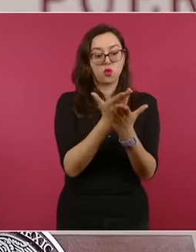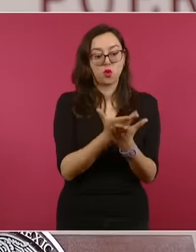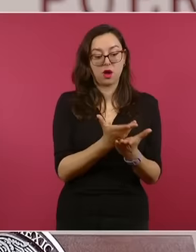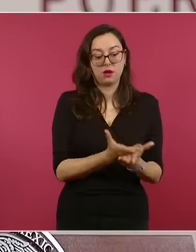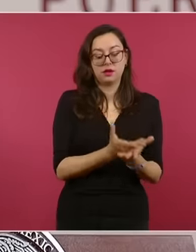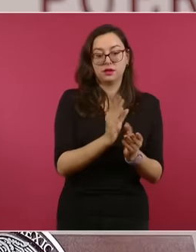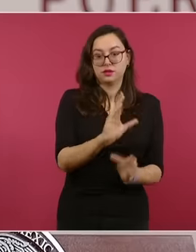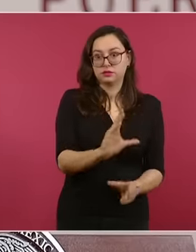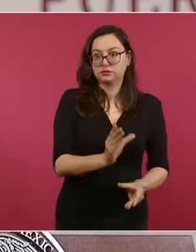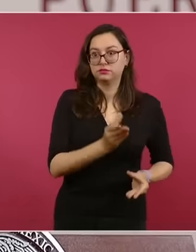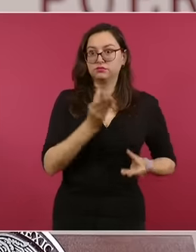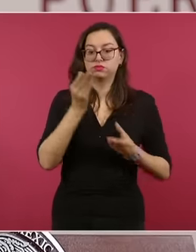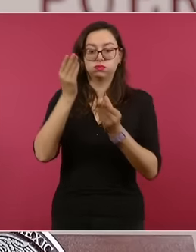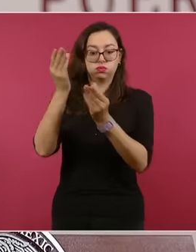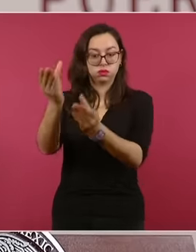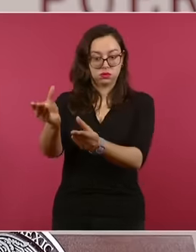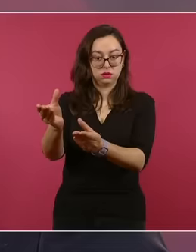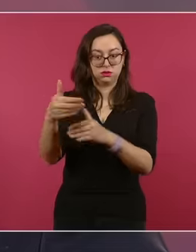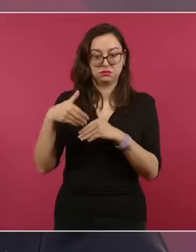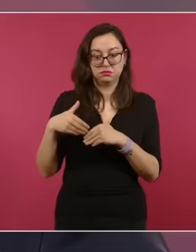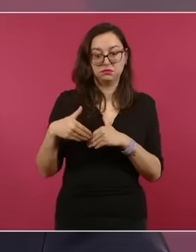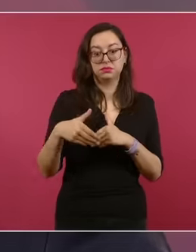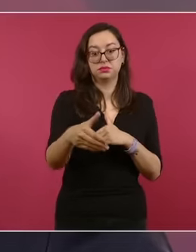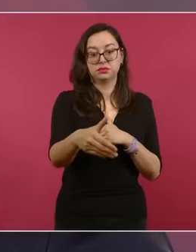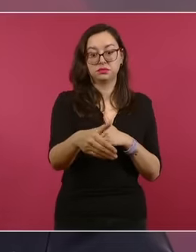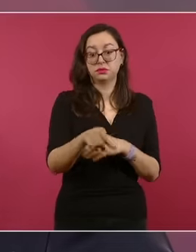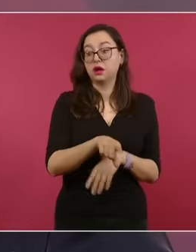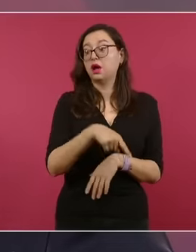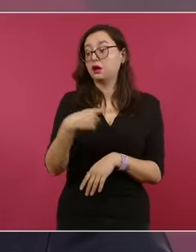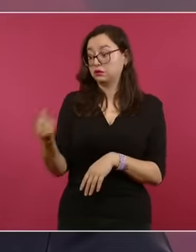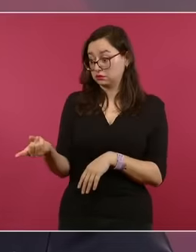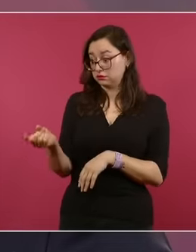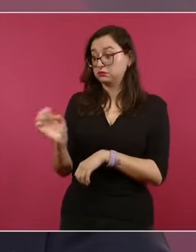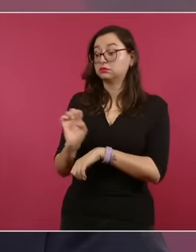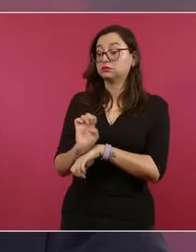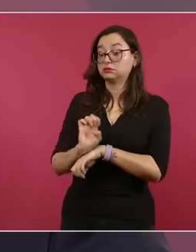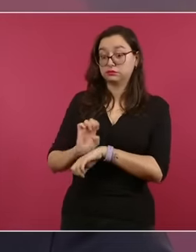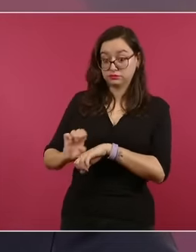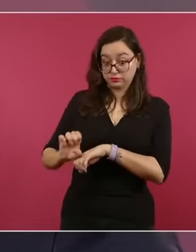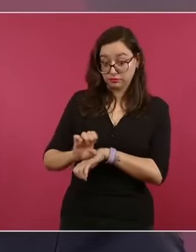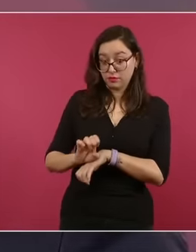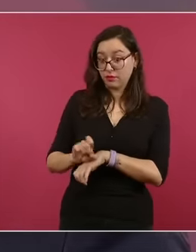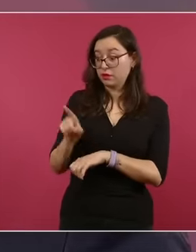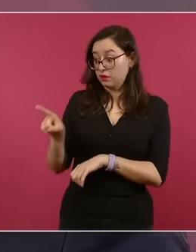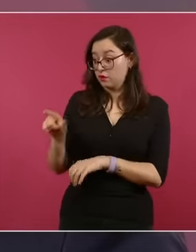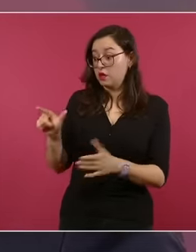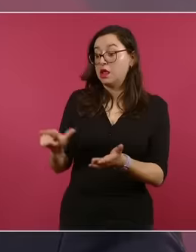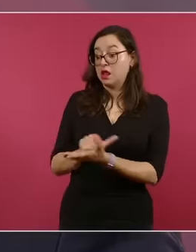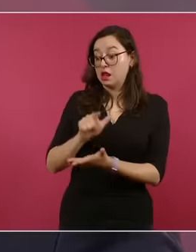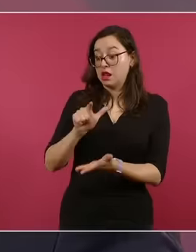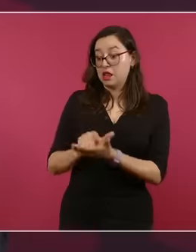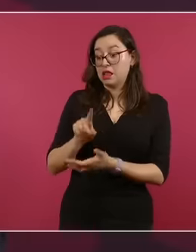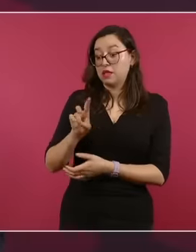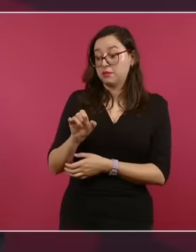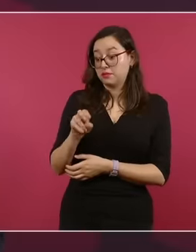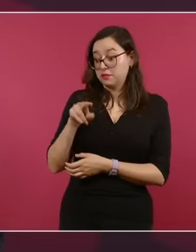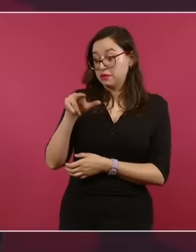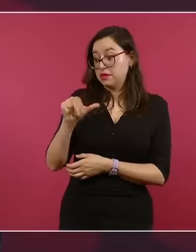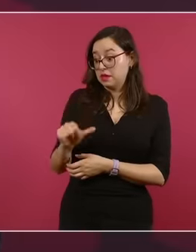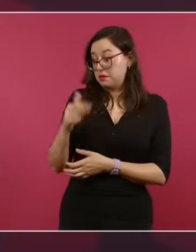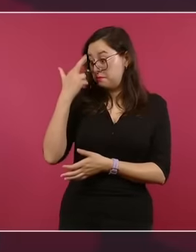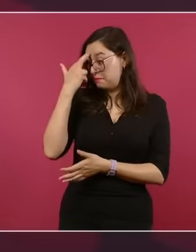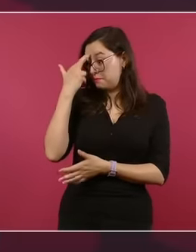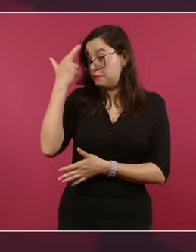próximos meses. Ecuador, el país que violó la Convención de Viena sobre Relaciones